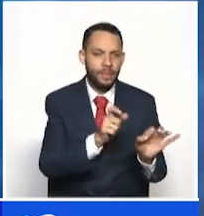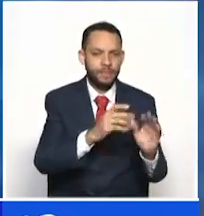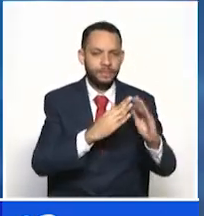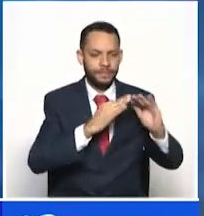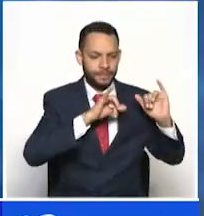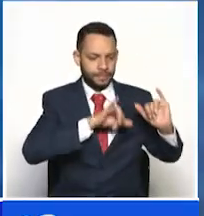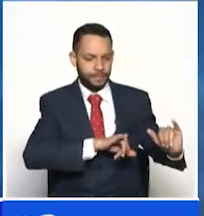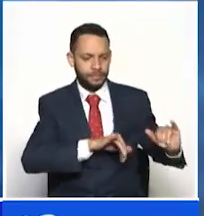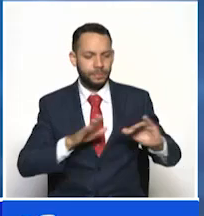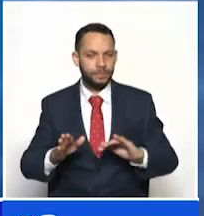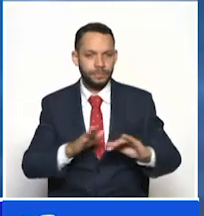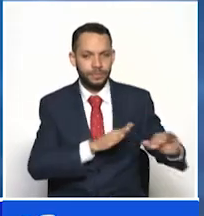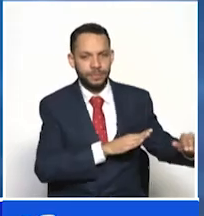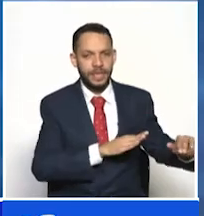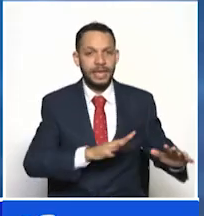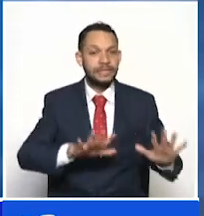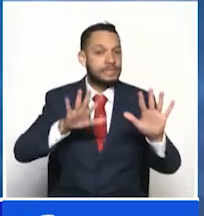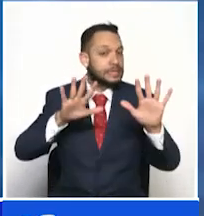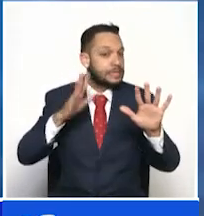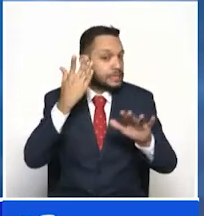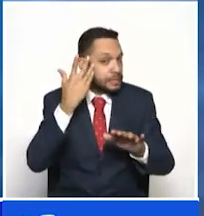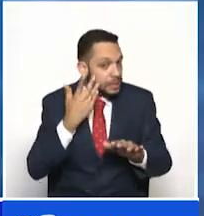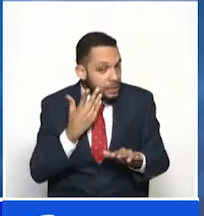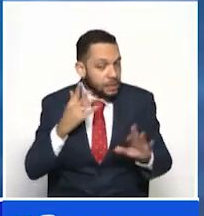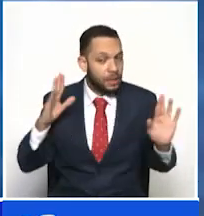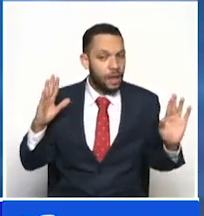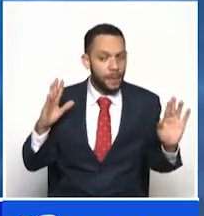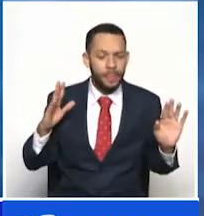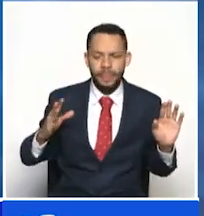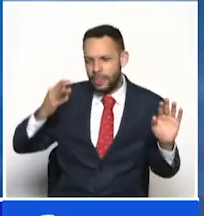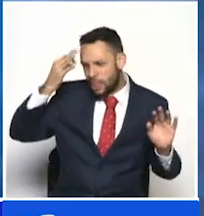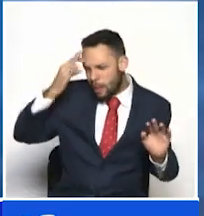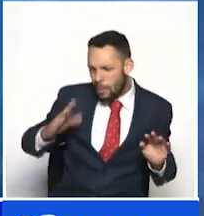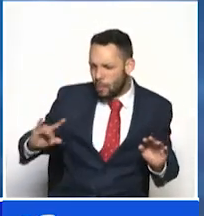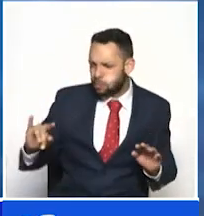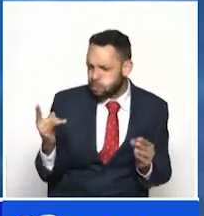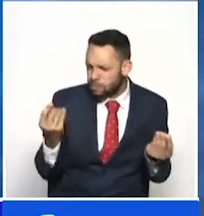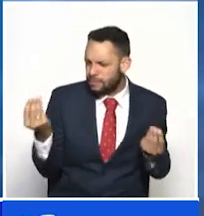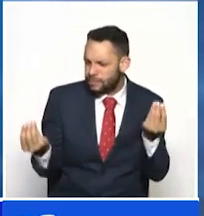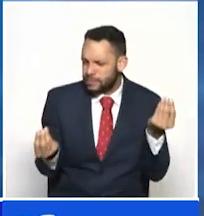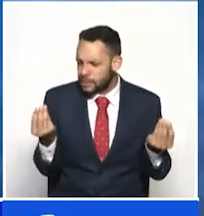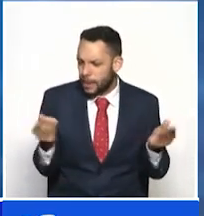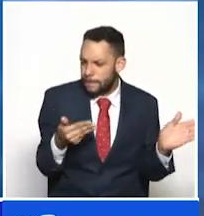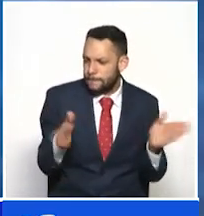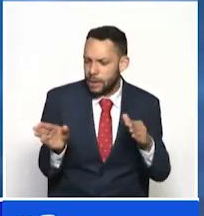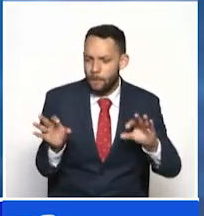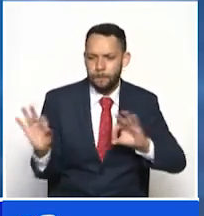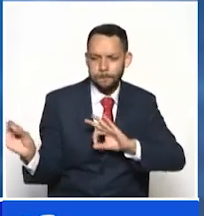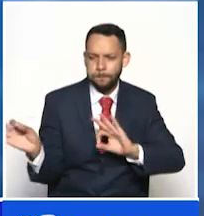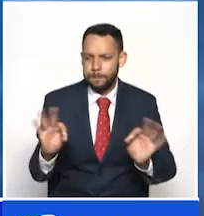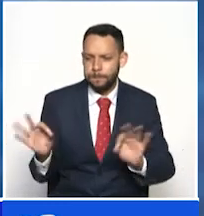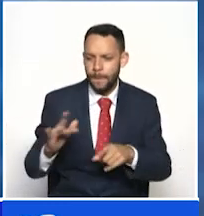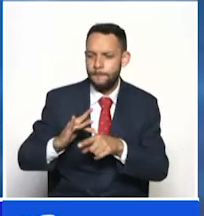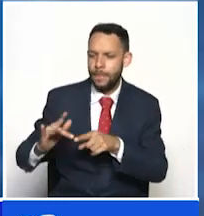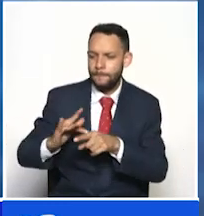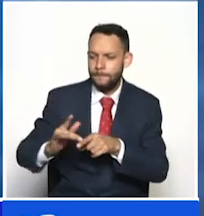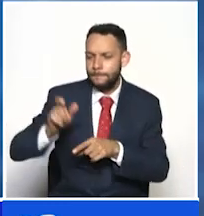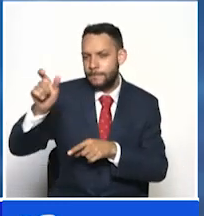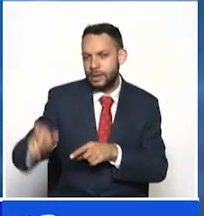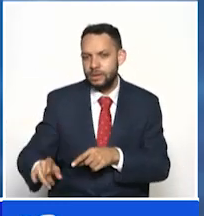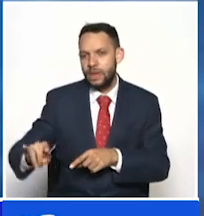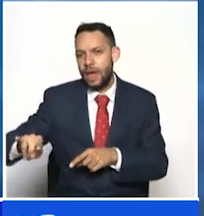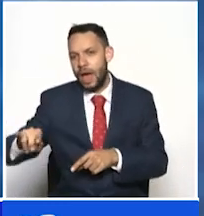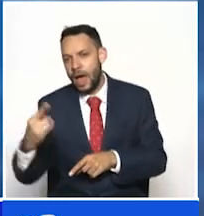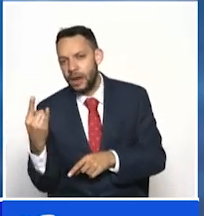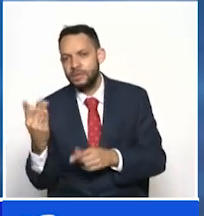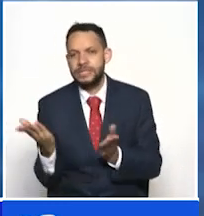usted lo dice, son 10 días, pero de pronto, ¿qué plan B han decidido tomar para estos pacientes que de pronto llegan a tomar algunos